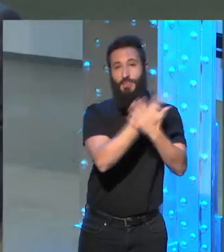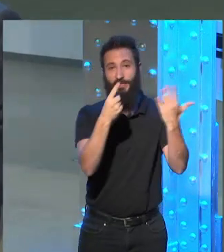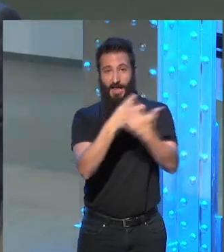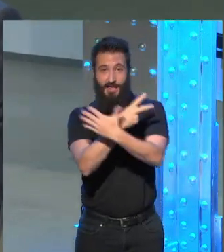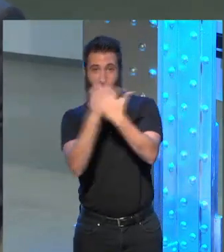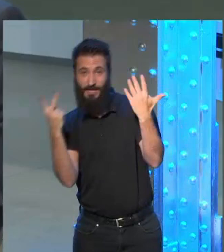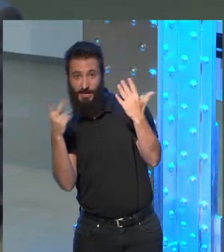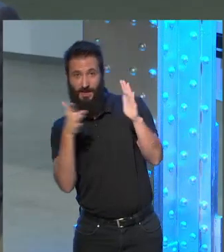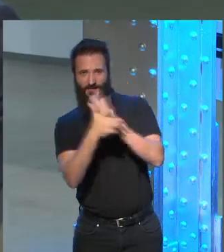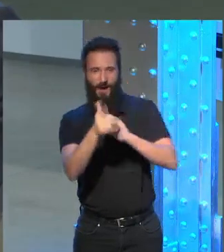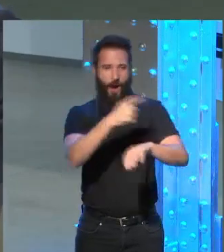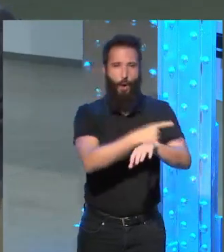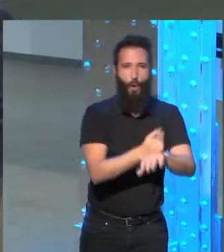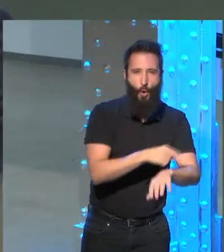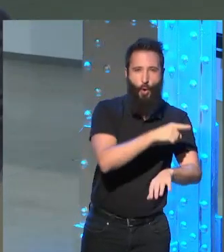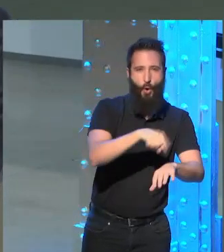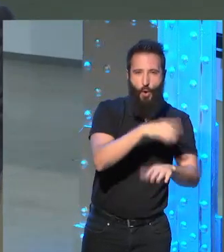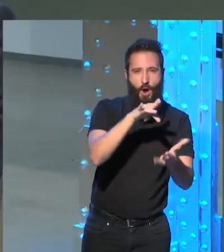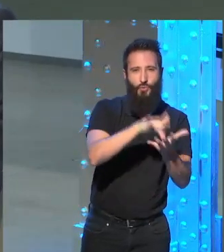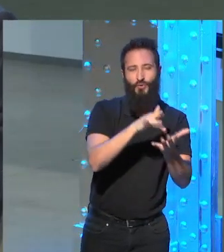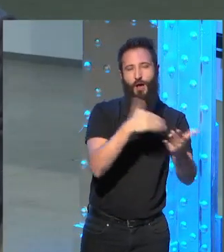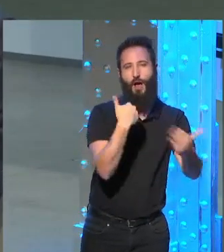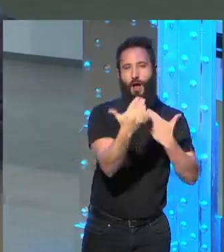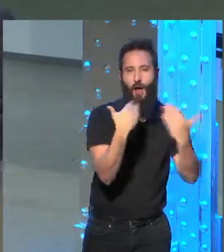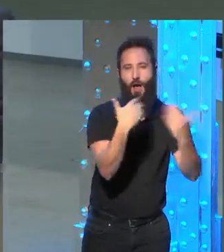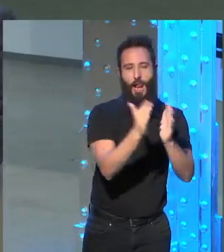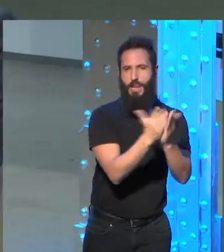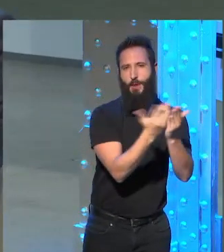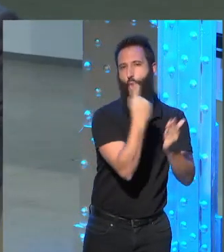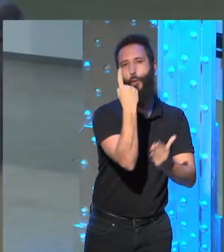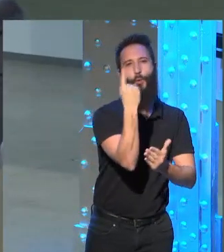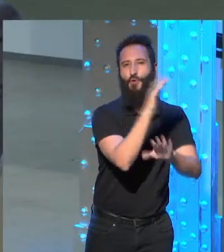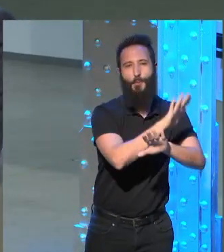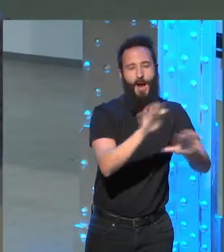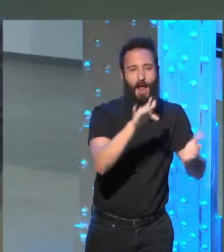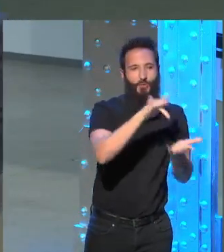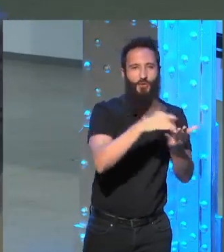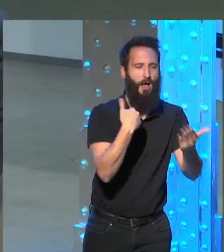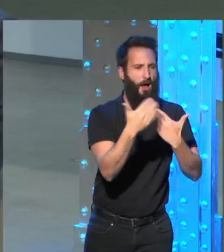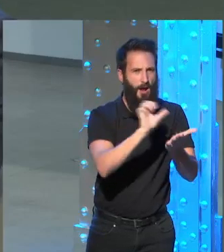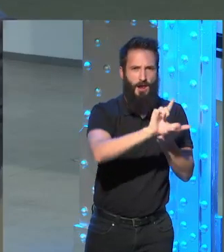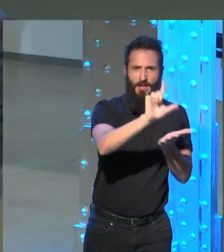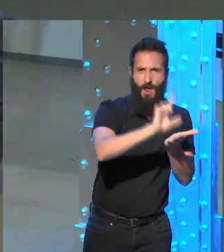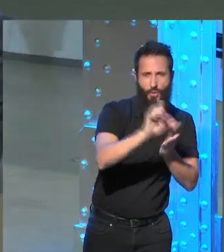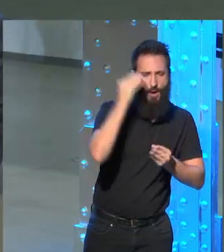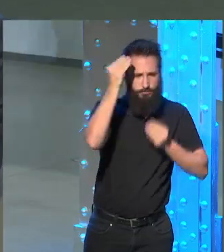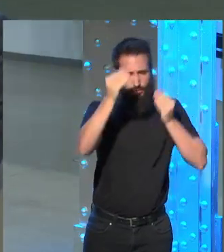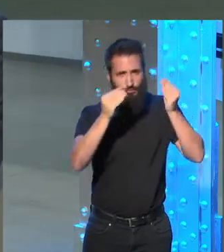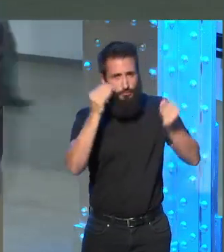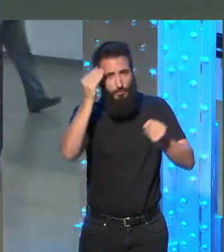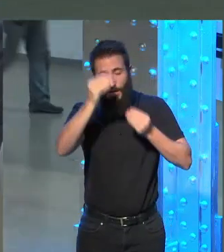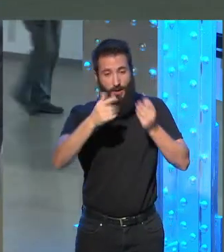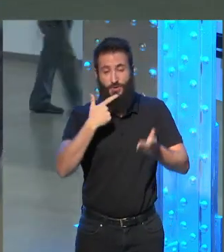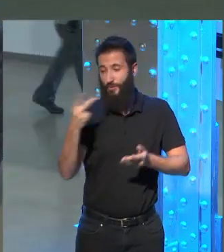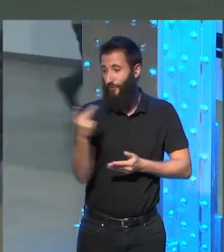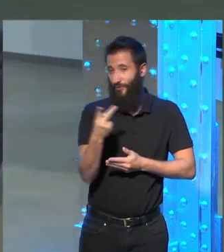se puedan pasar horas hablando de un solo libro, hablando de literatura, reflexionando. Y bueno, es lo